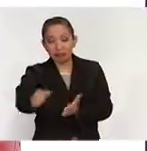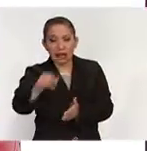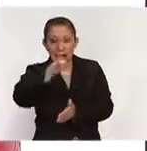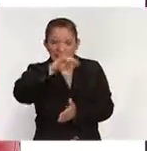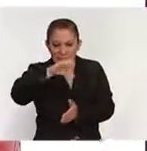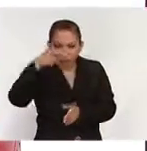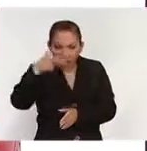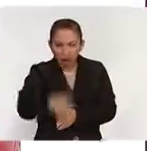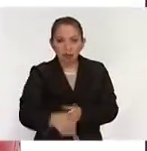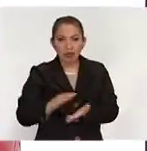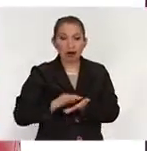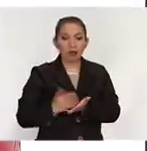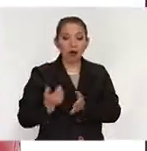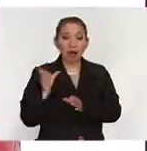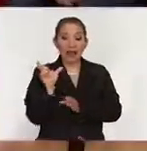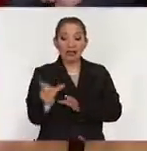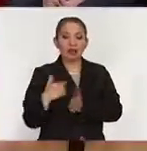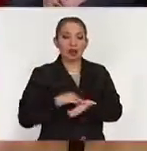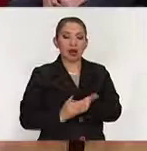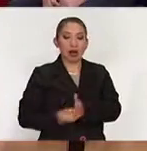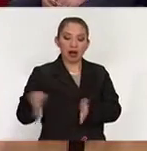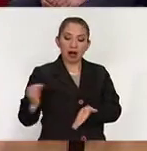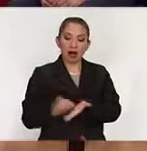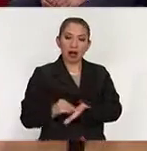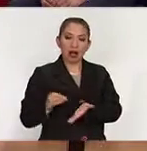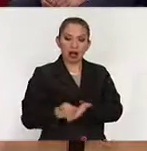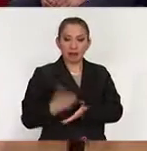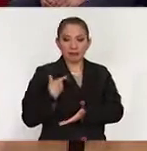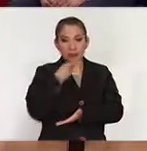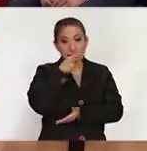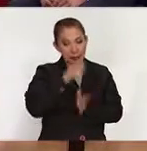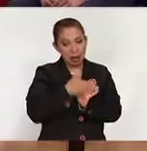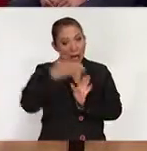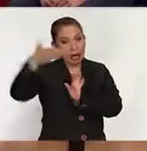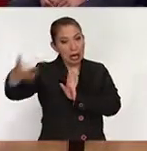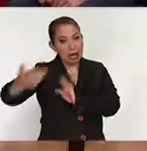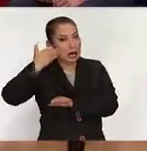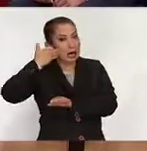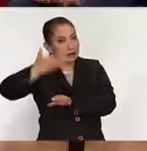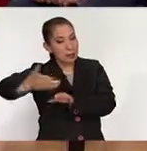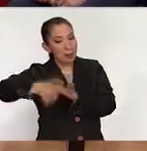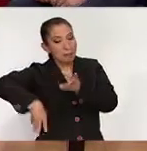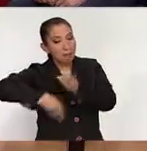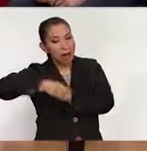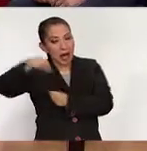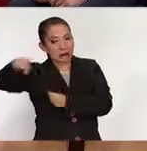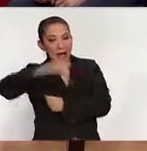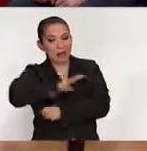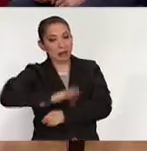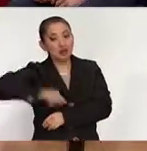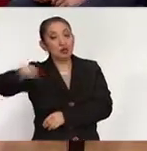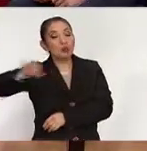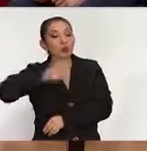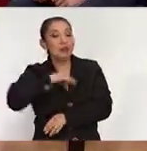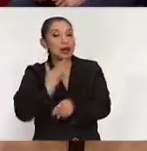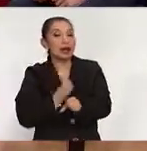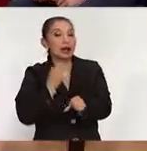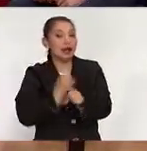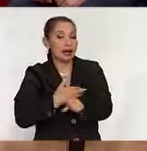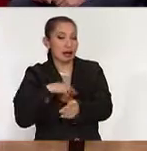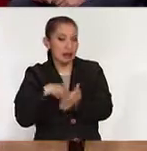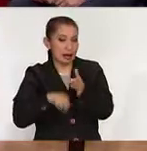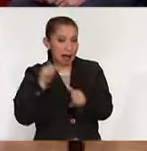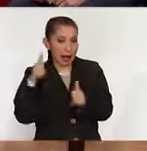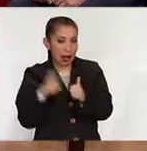detectar simulaciones de credenciales para votar todavía les dio una ampliación de plazo adicional a los candidaturas para que pudieran justificar.